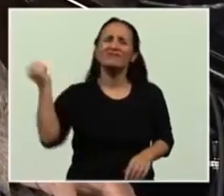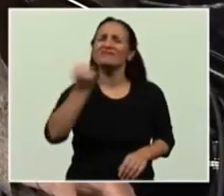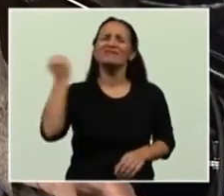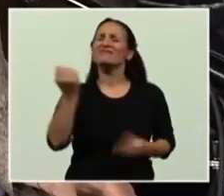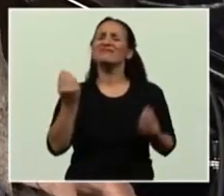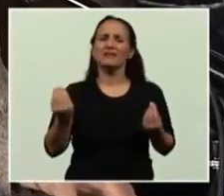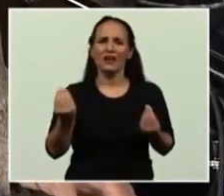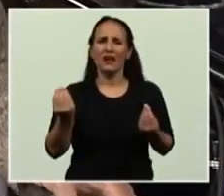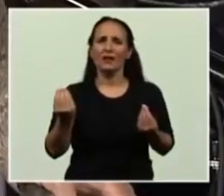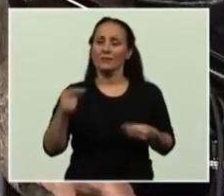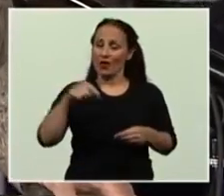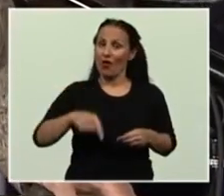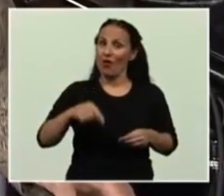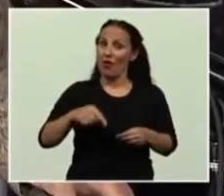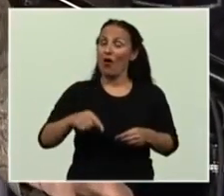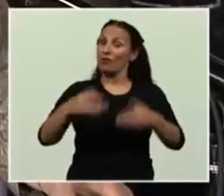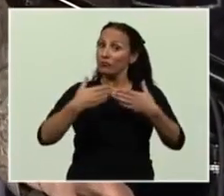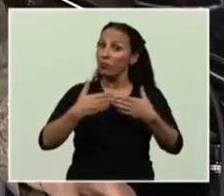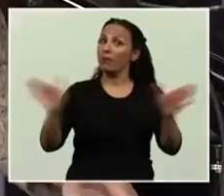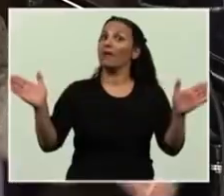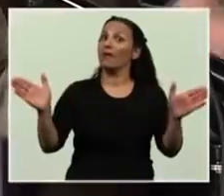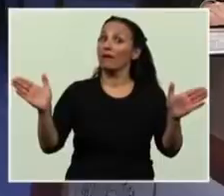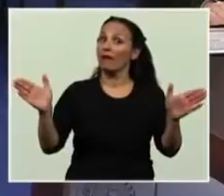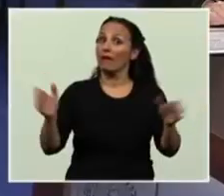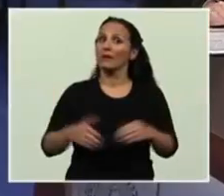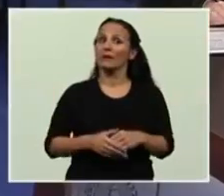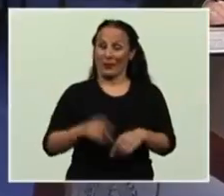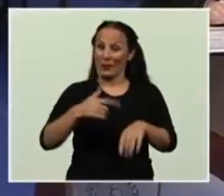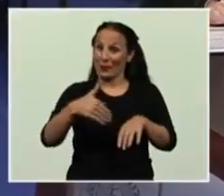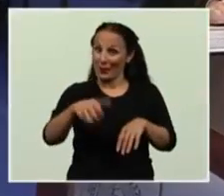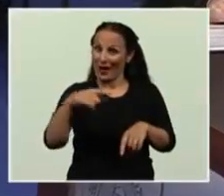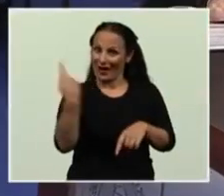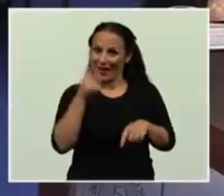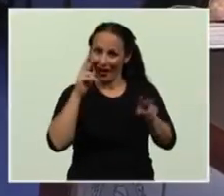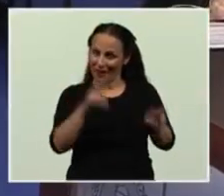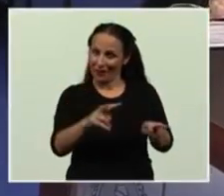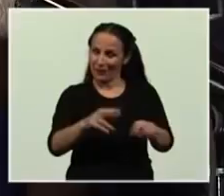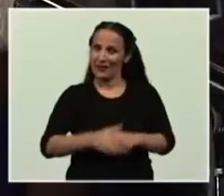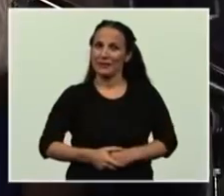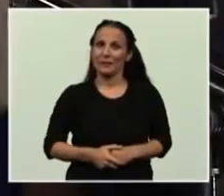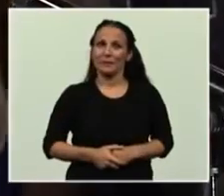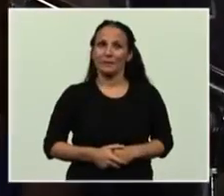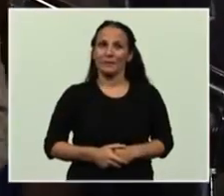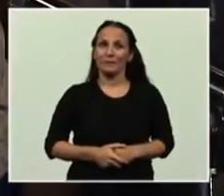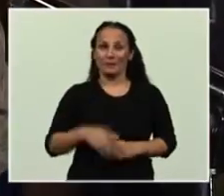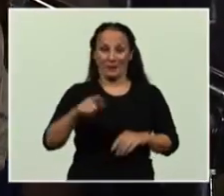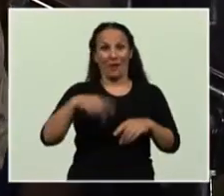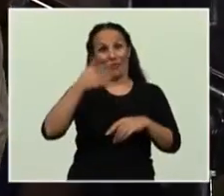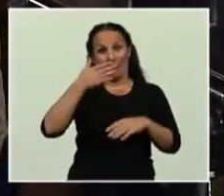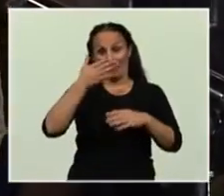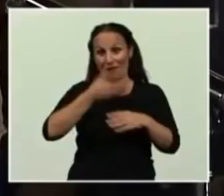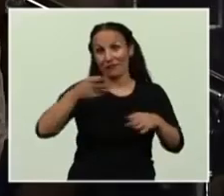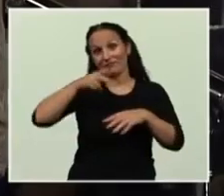inaugurando, y lo vamos a ver en unos instantes, cuando podamos ir hacia el exterior,